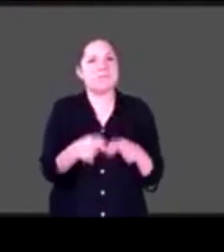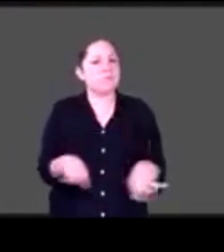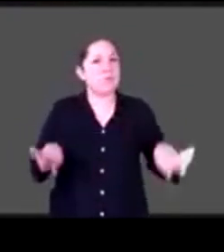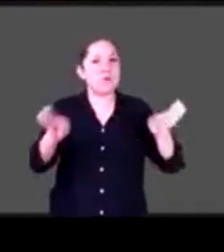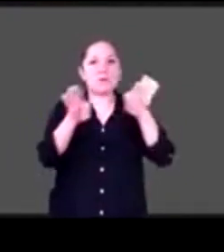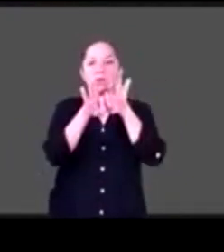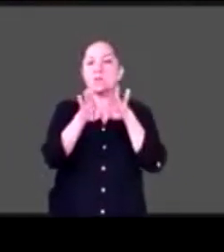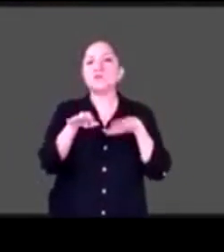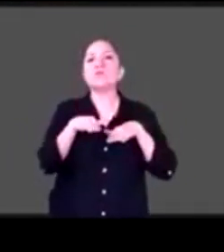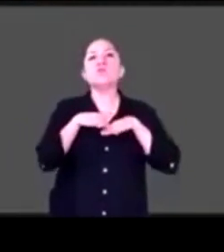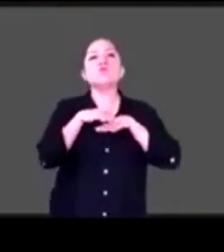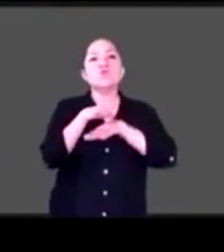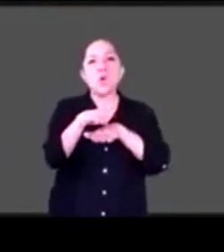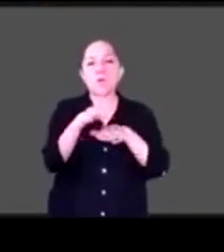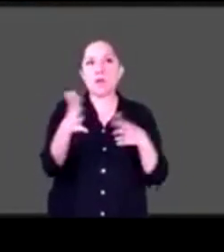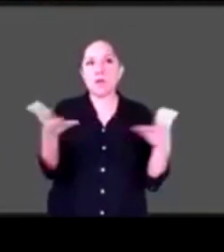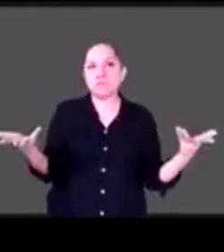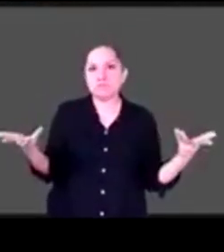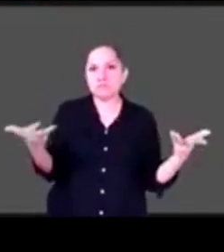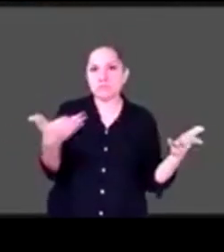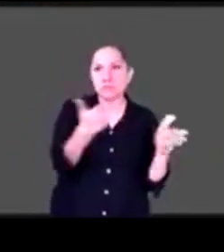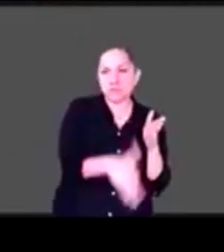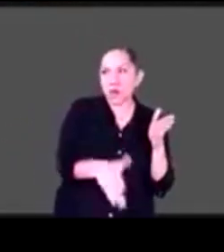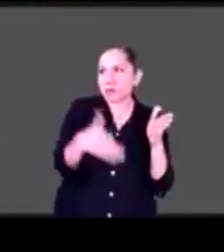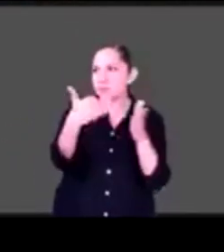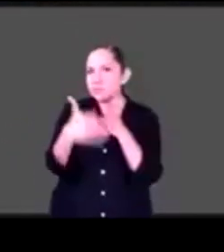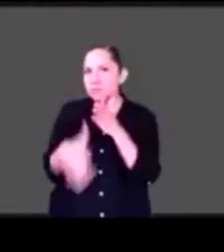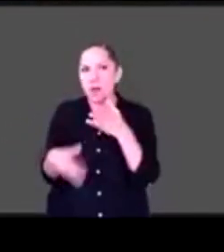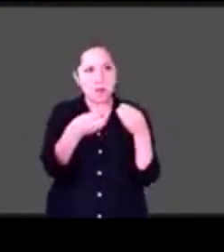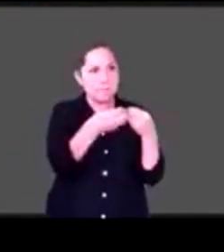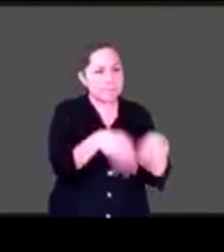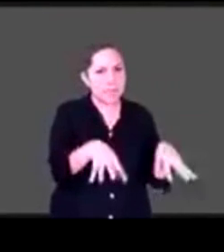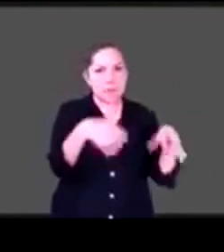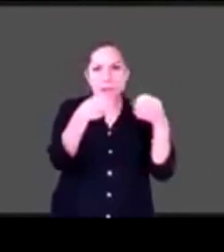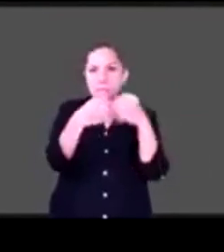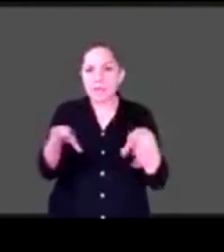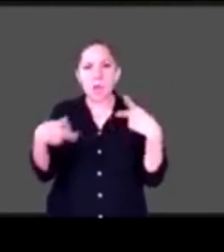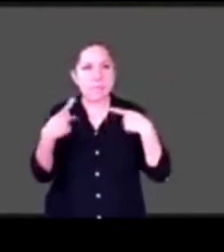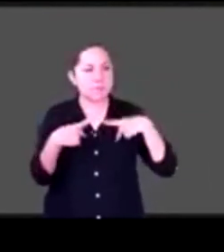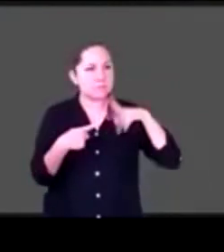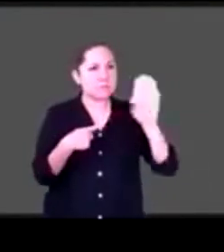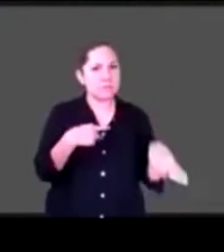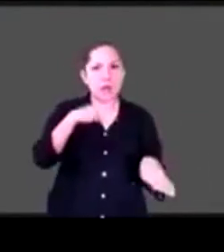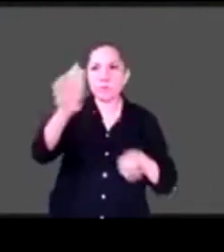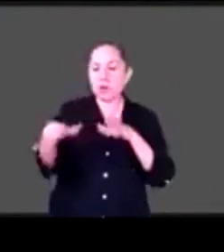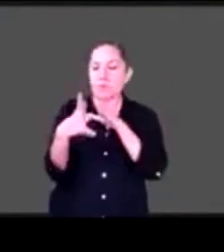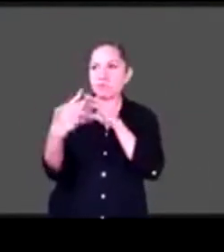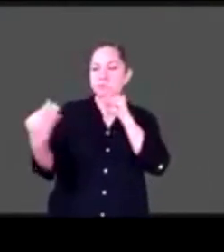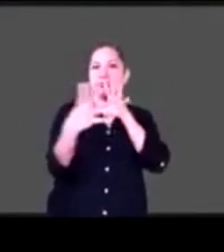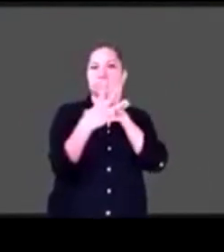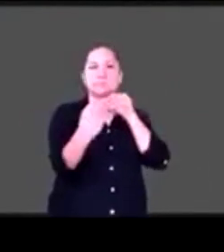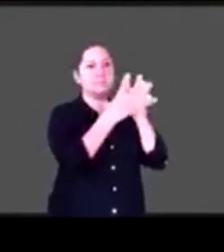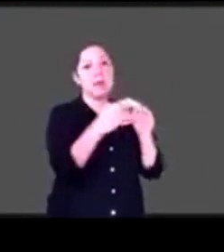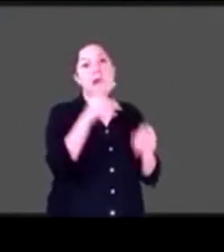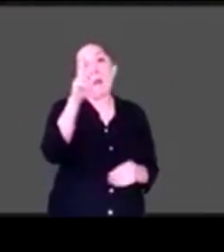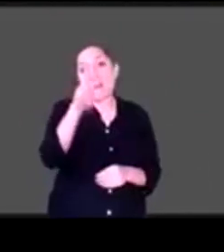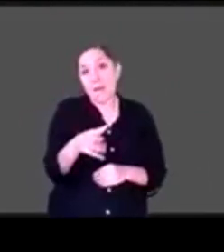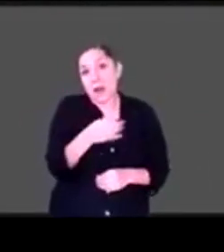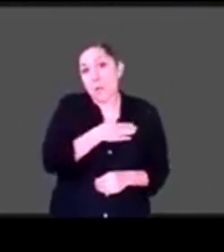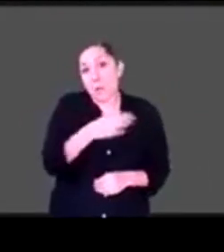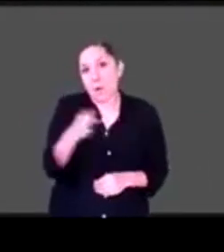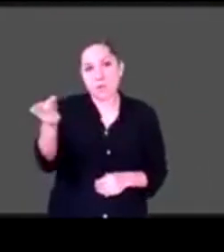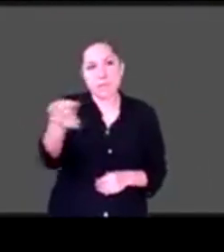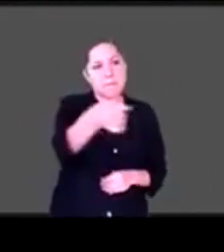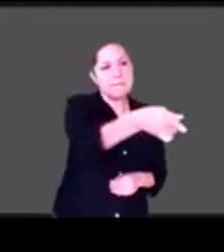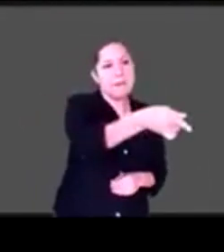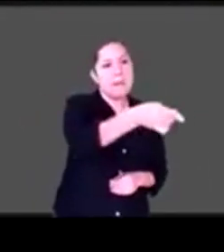o sea, del reto y la pérdida reciente de alguien. Yo te diría que qué bueno que me dejaste el final, porque yo tengo poco